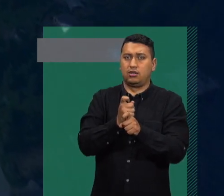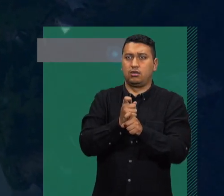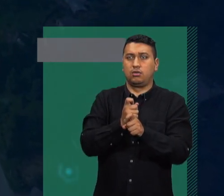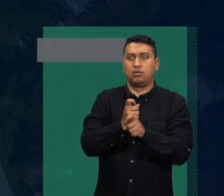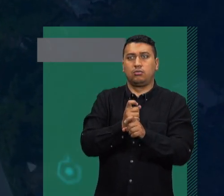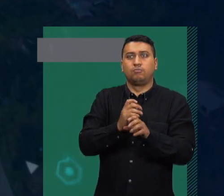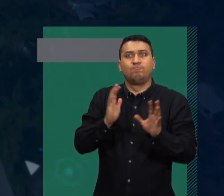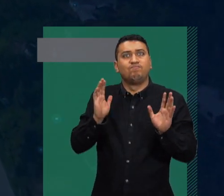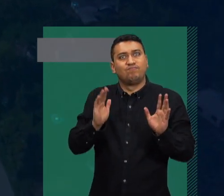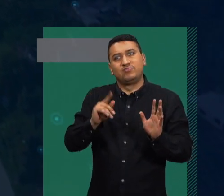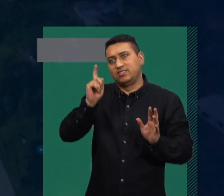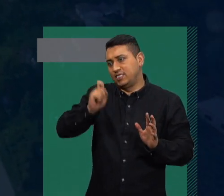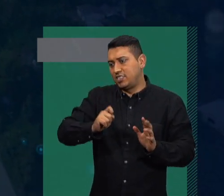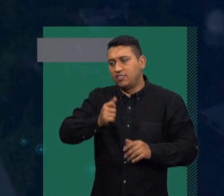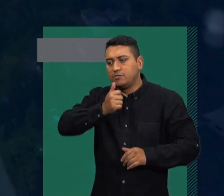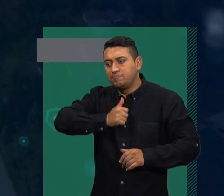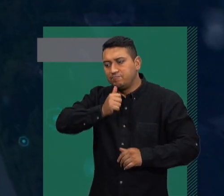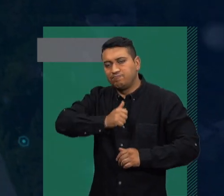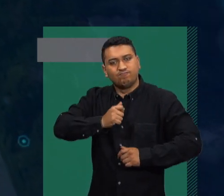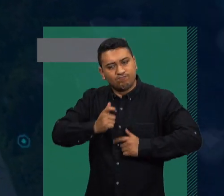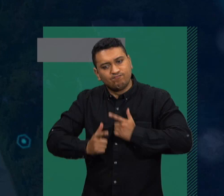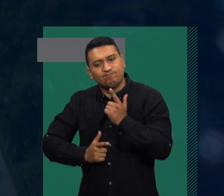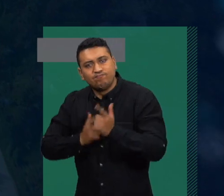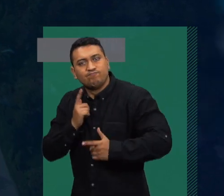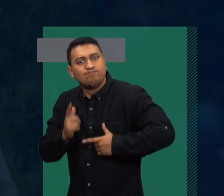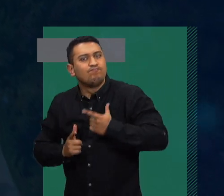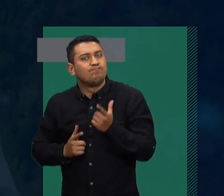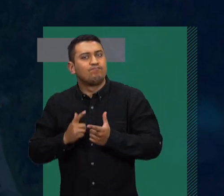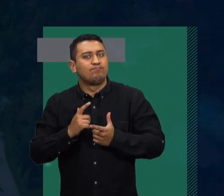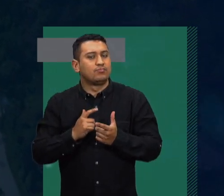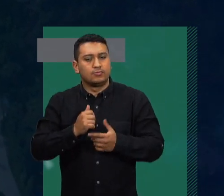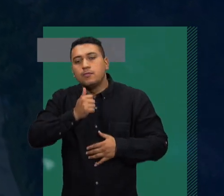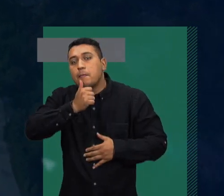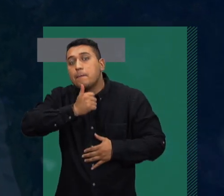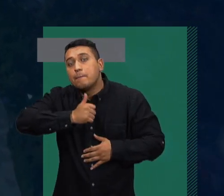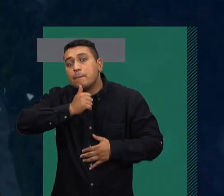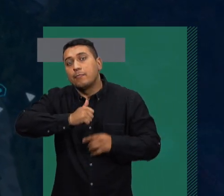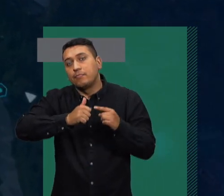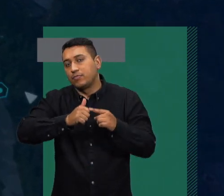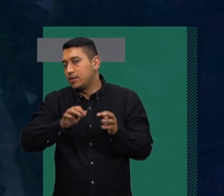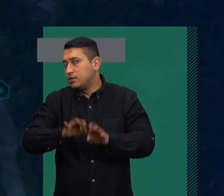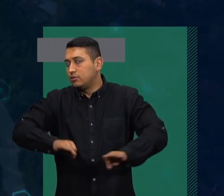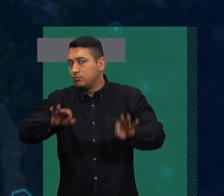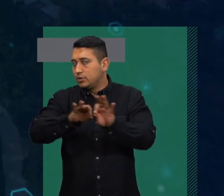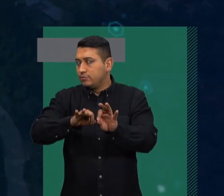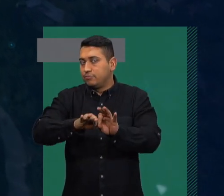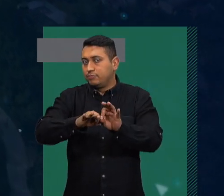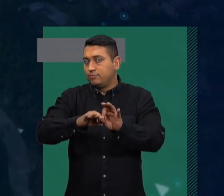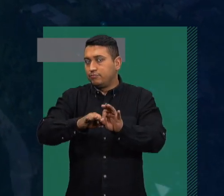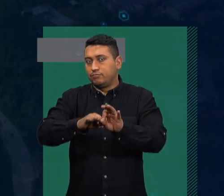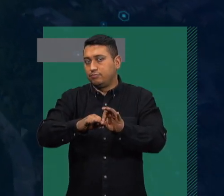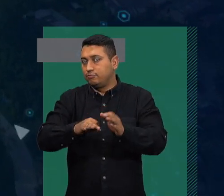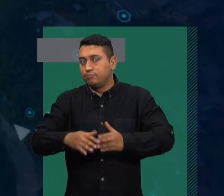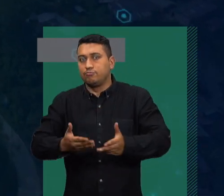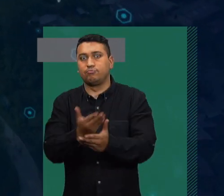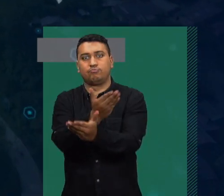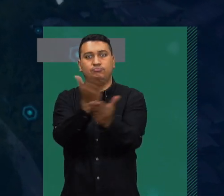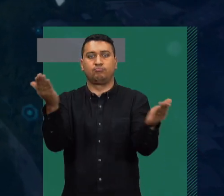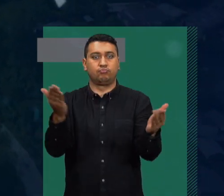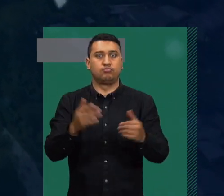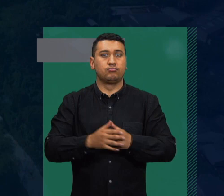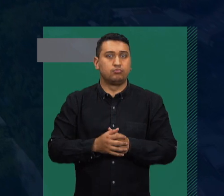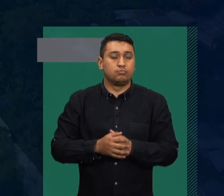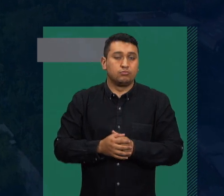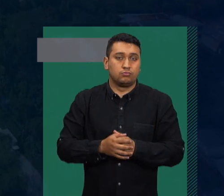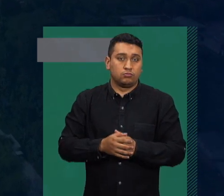pero no podemos rendirnos y resistir es lo que crea magia y eso es lo importante, eso es lo más que le quiero decir es resistir, crea magia, los veo,